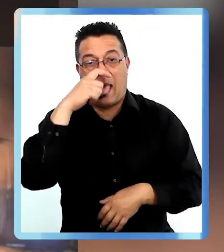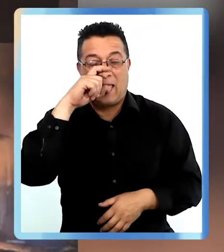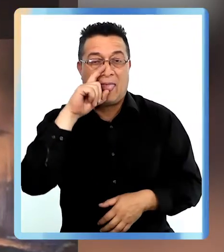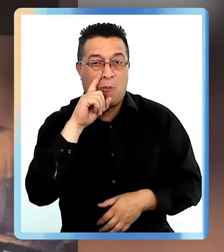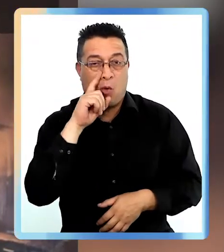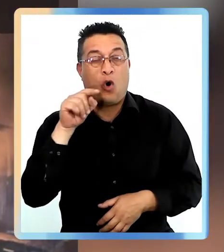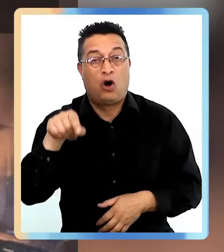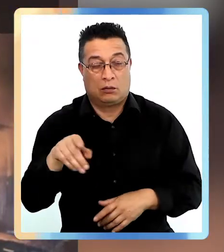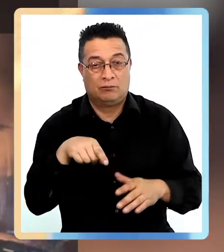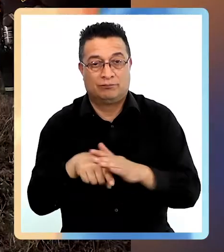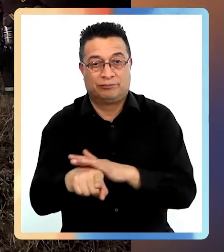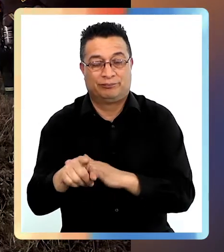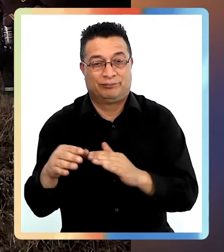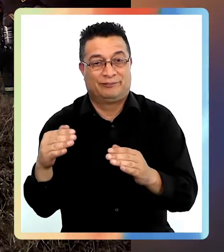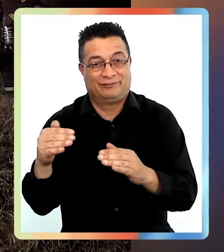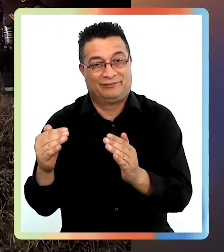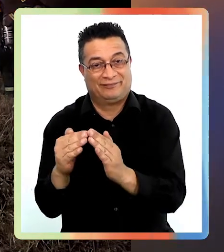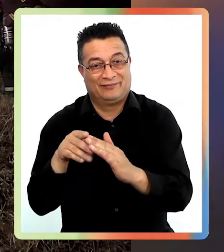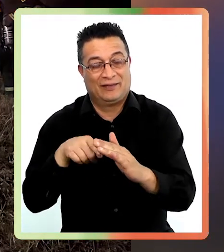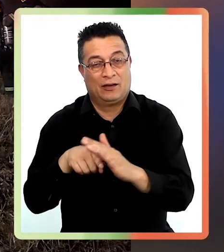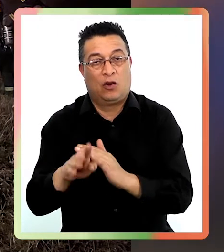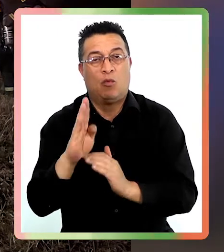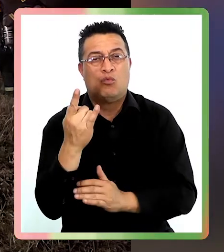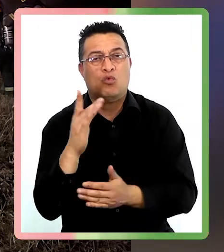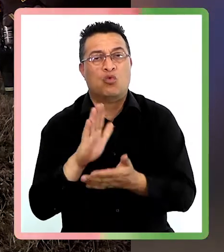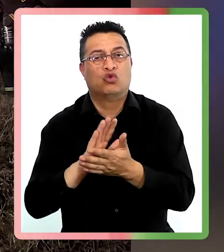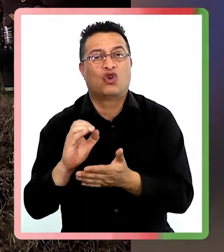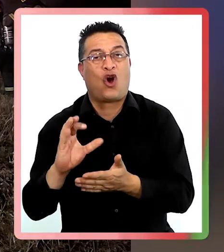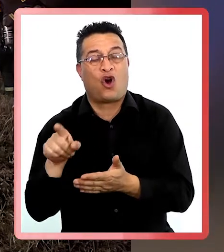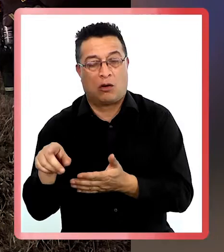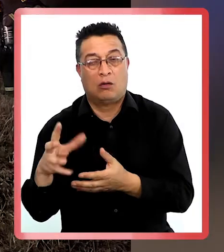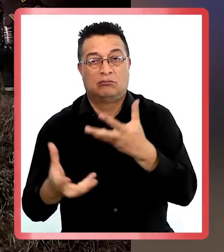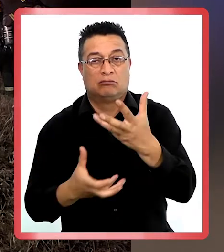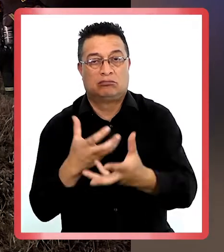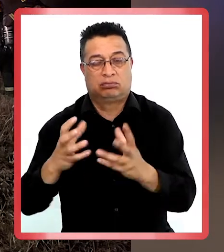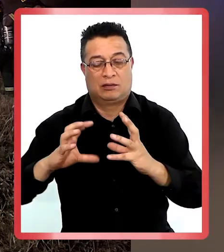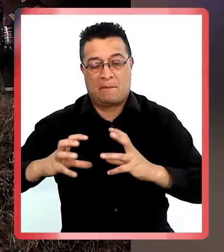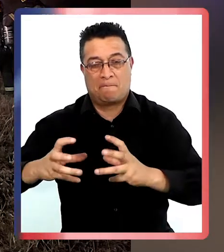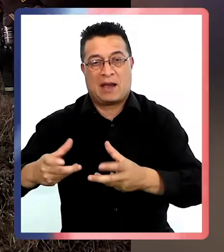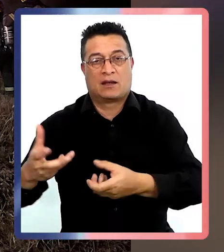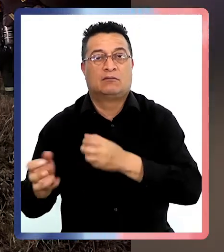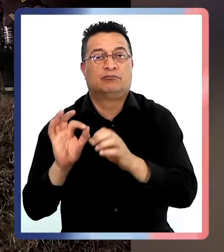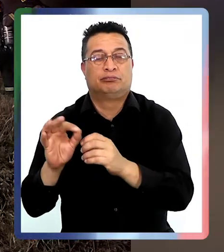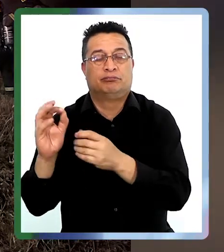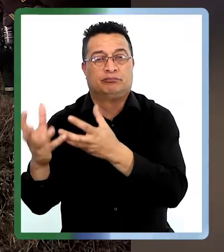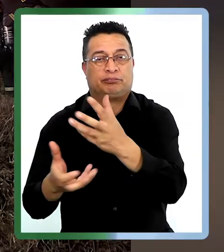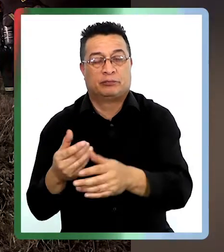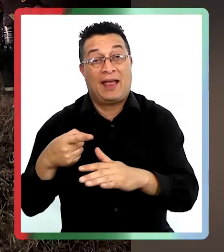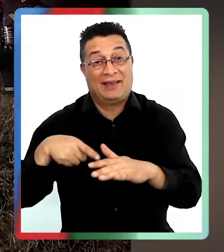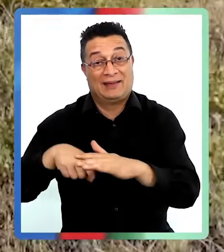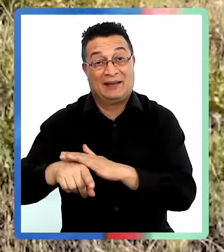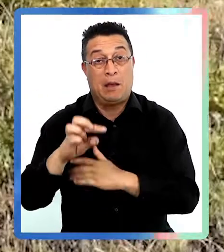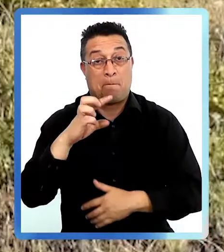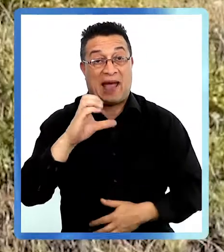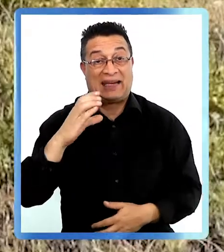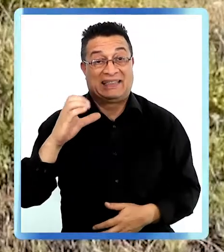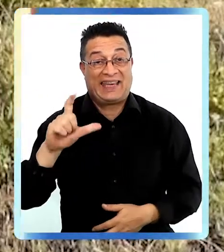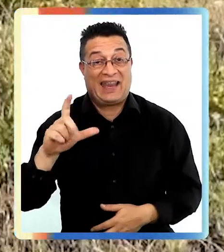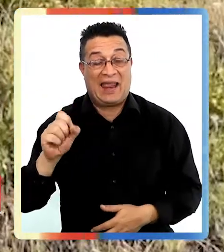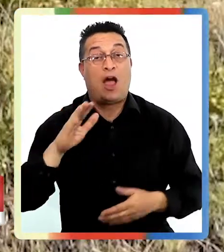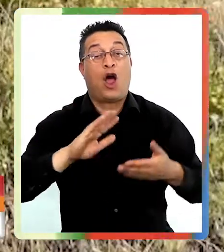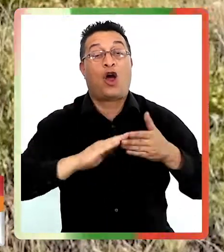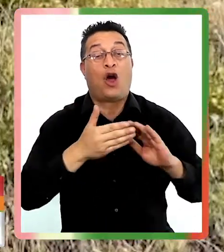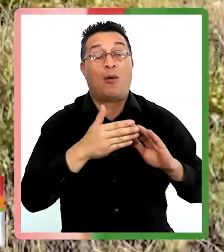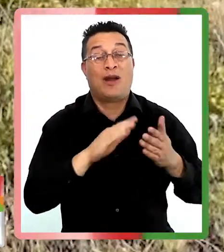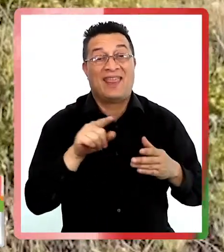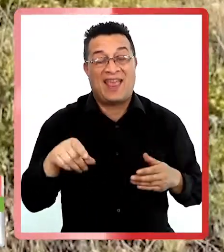Un grupo armado ingresó a una parcela en el sector Buchoco y quemó una máquina forestal. Al interior de una parcela ubicada